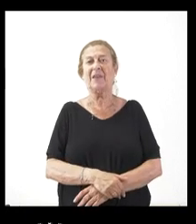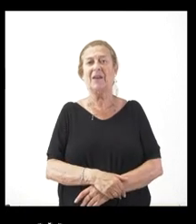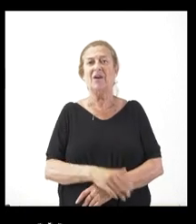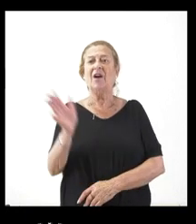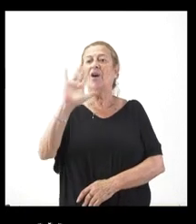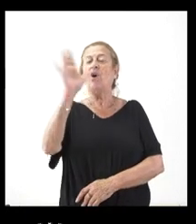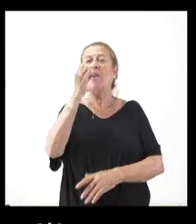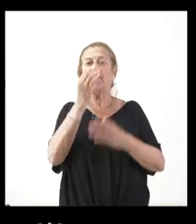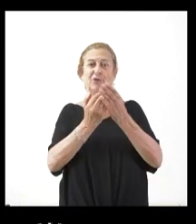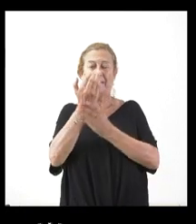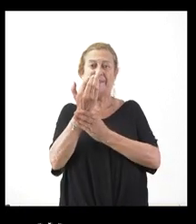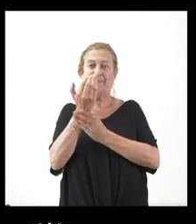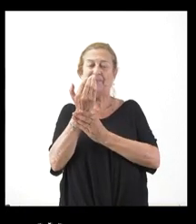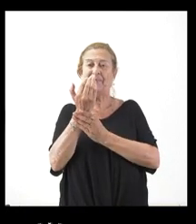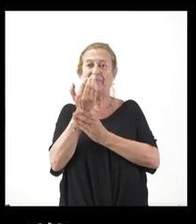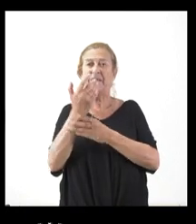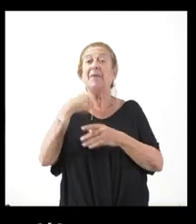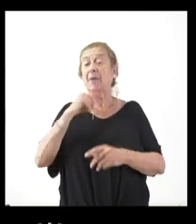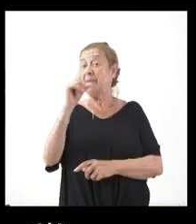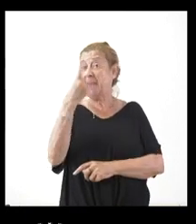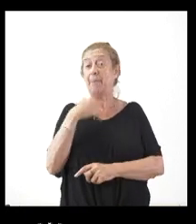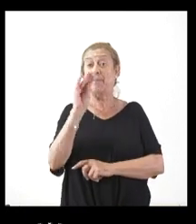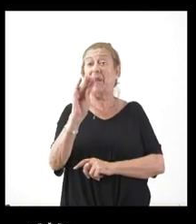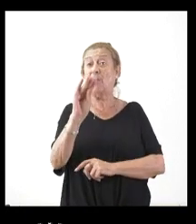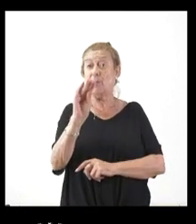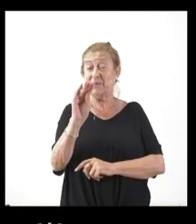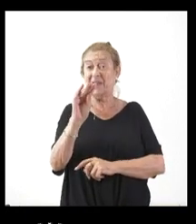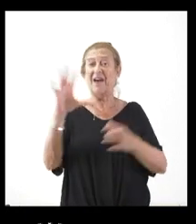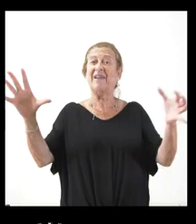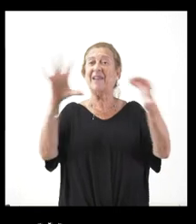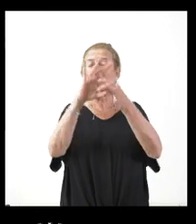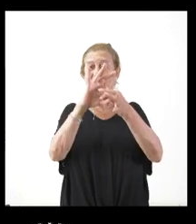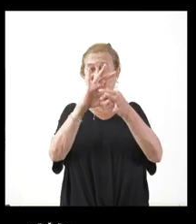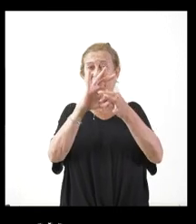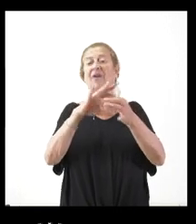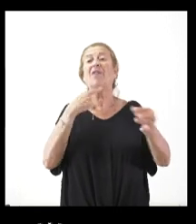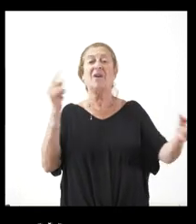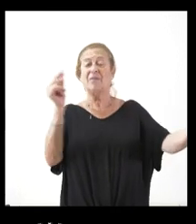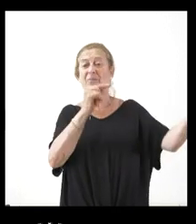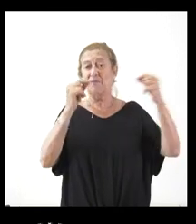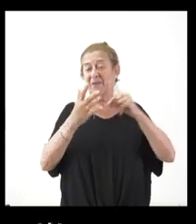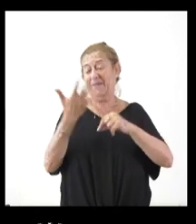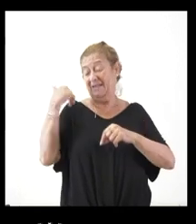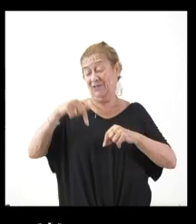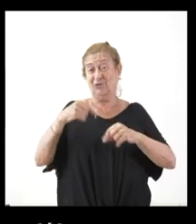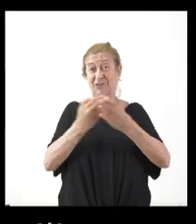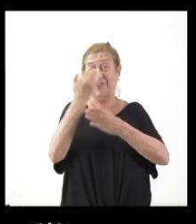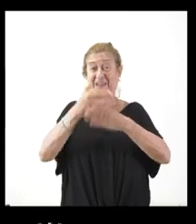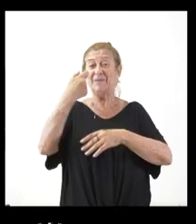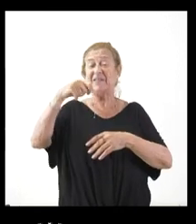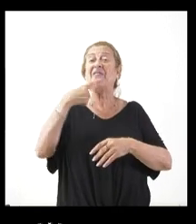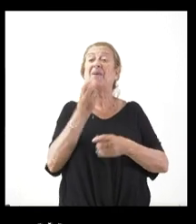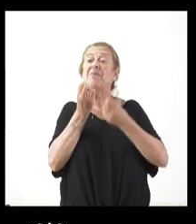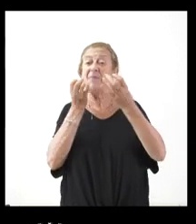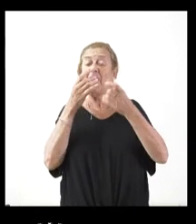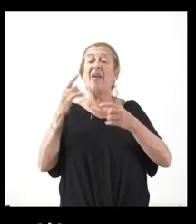Hola, buenos días. Mi primera pregunta va relacionada con las declaraciones del presidente estos días, que manifestó que